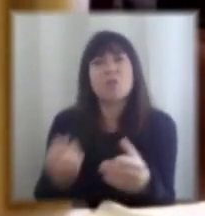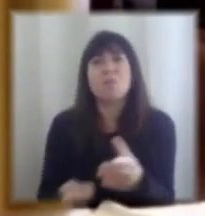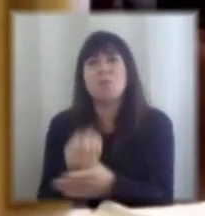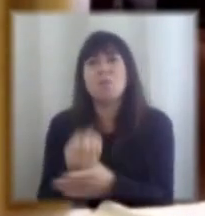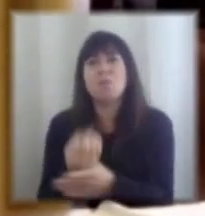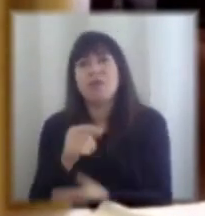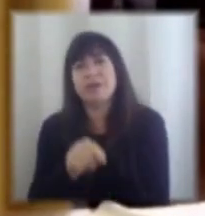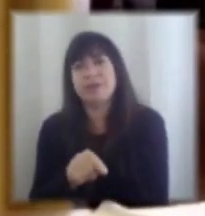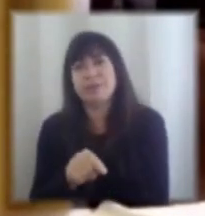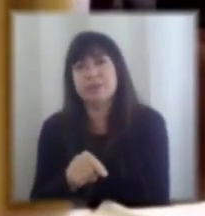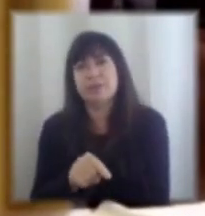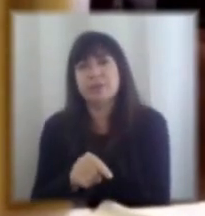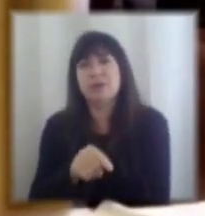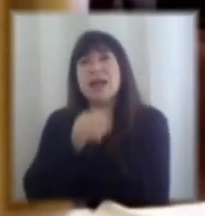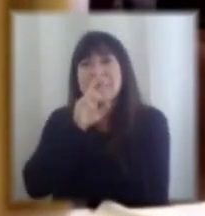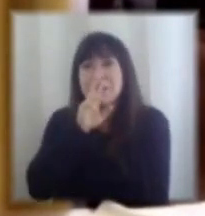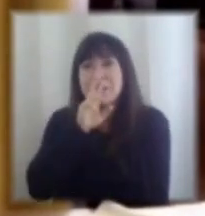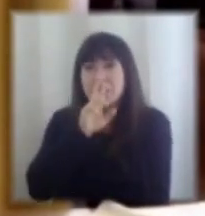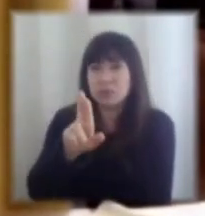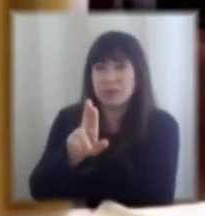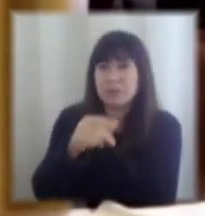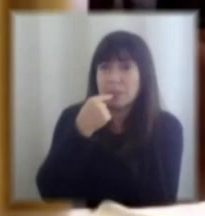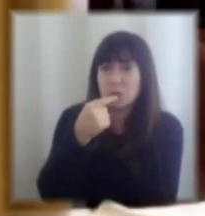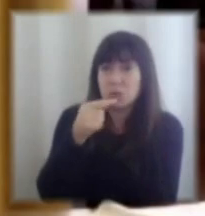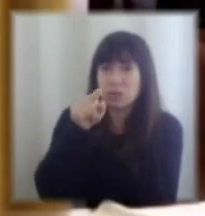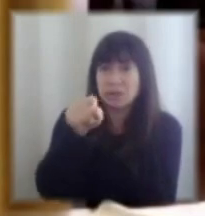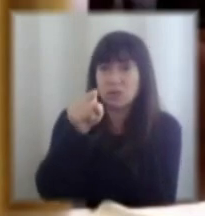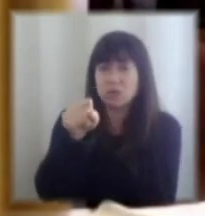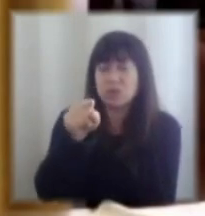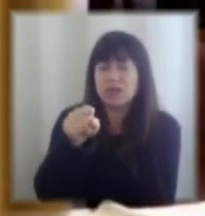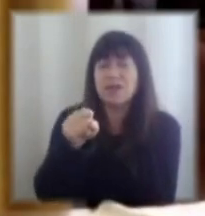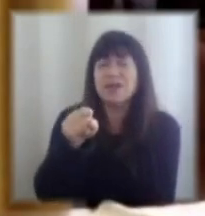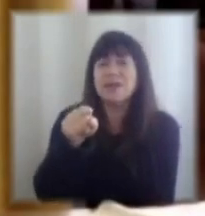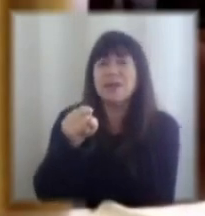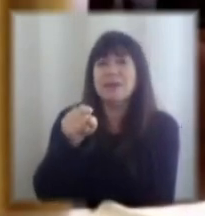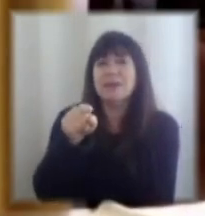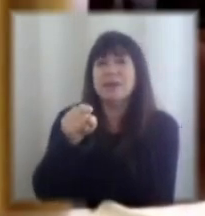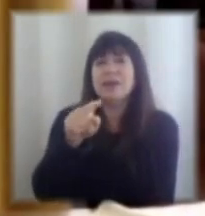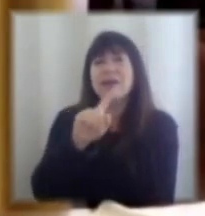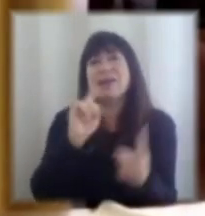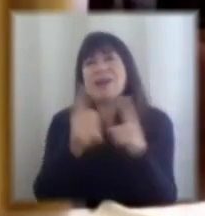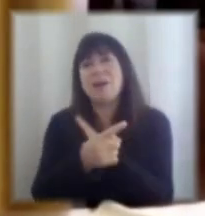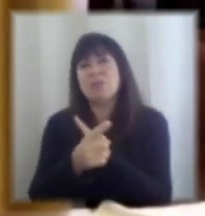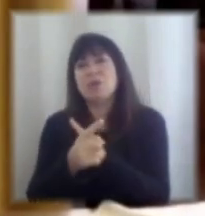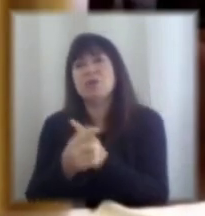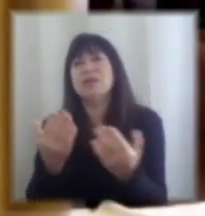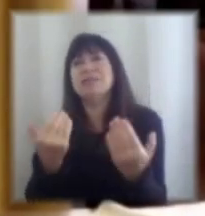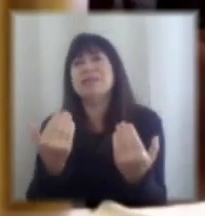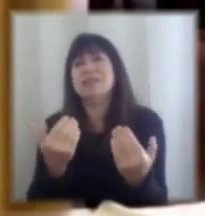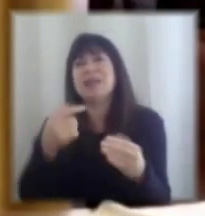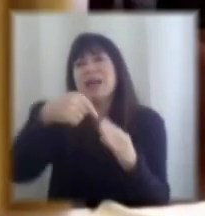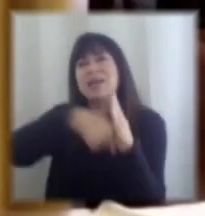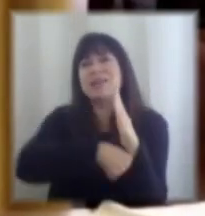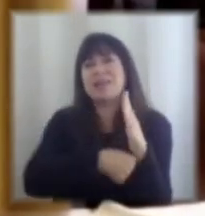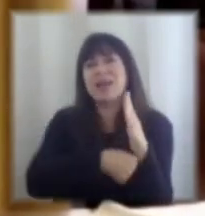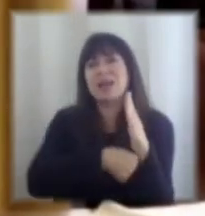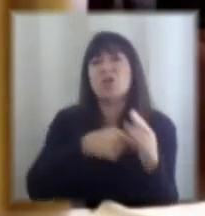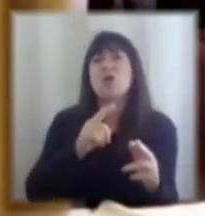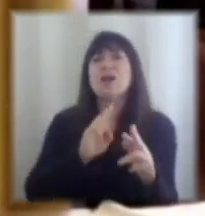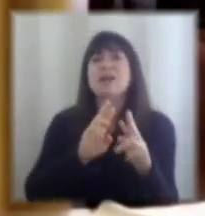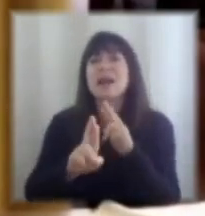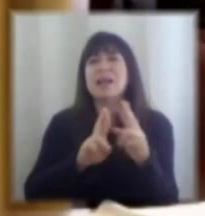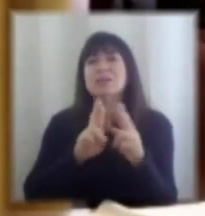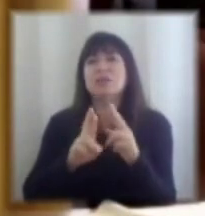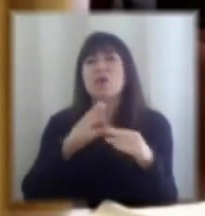para poder responder a esas preguntas evidentemente uno requiere cambios ¿no es cierto? internos que dicen relación con la propia